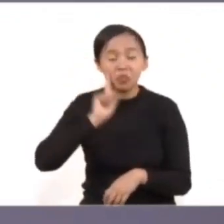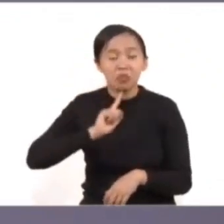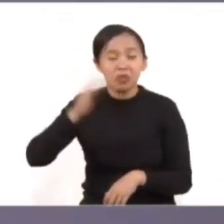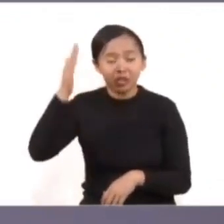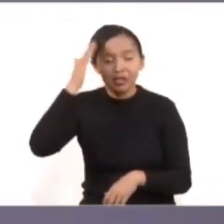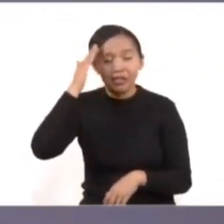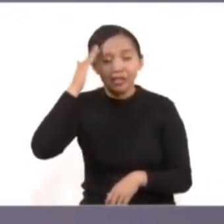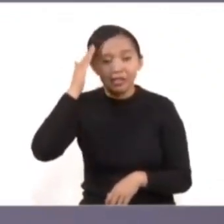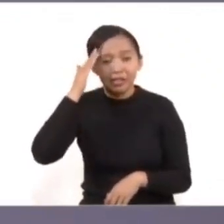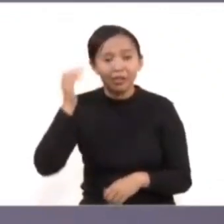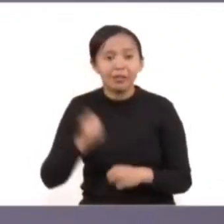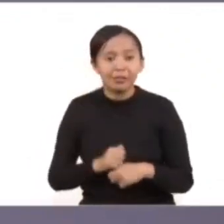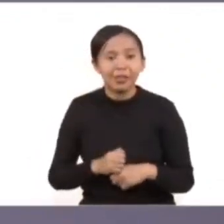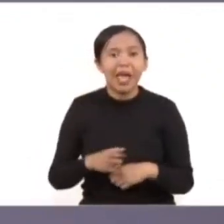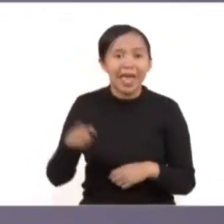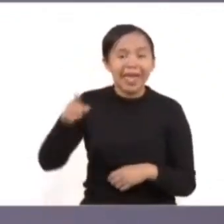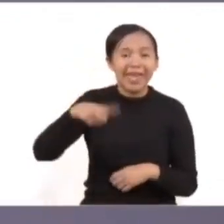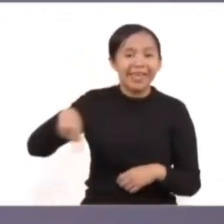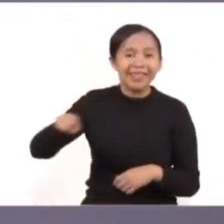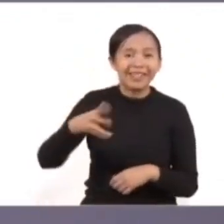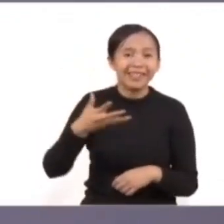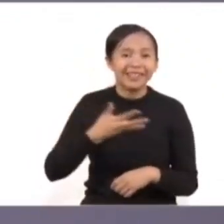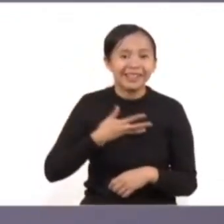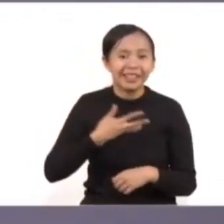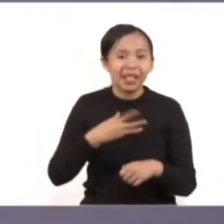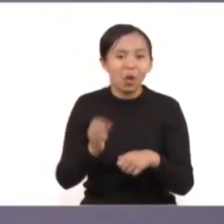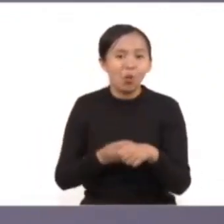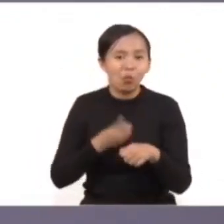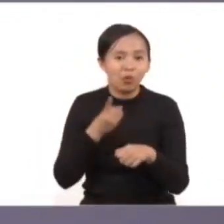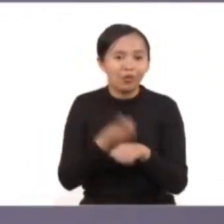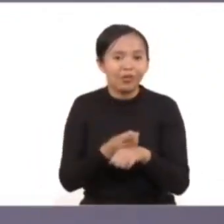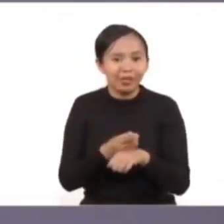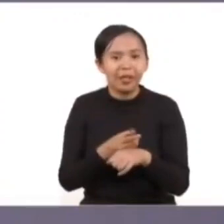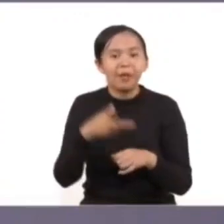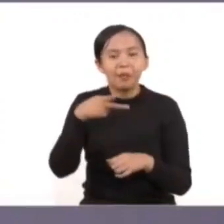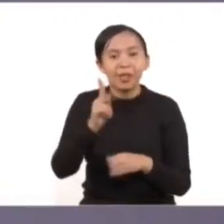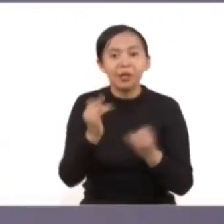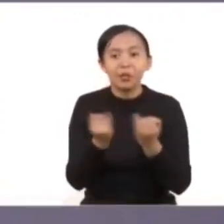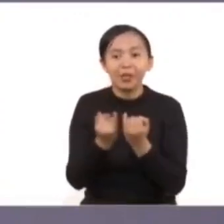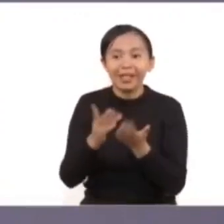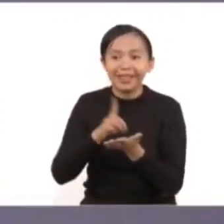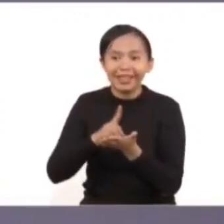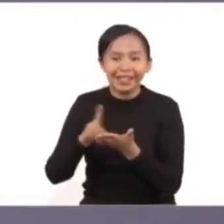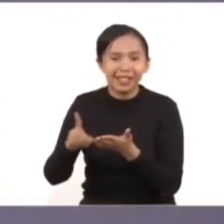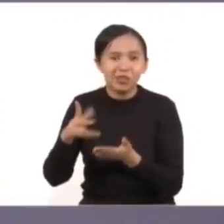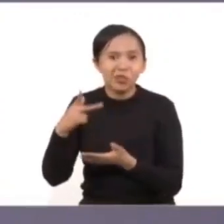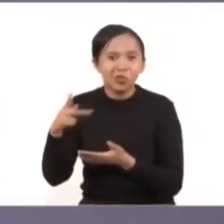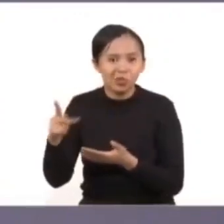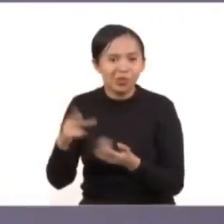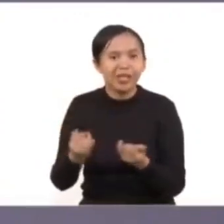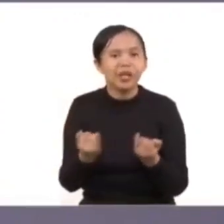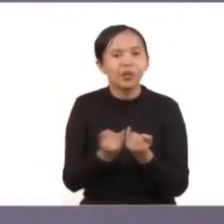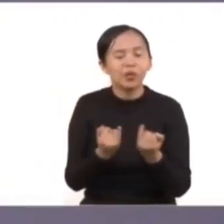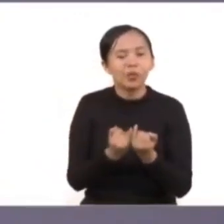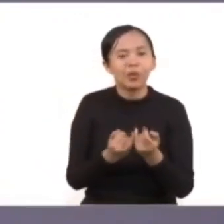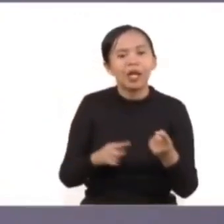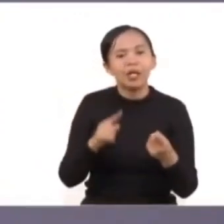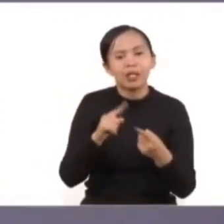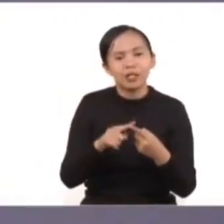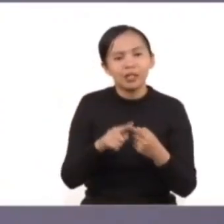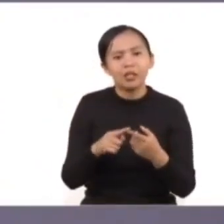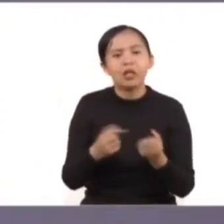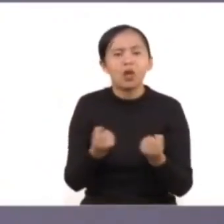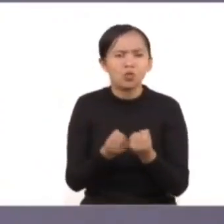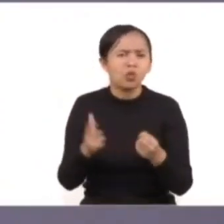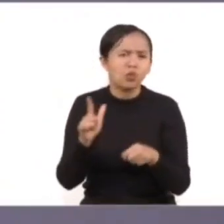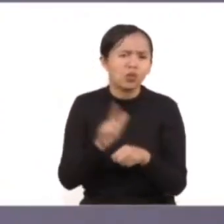liderazgos de muchas que han encontrado una oportunidad en esta atmósfera social de reivindicar sus derechos ante las autoridades, ante organismos de la sociedad